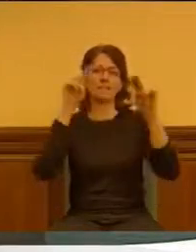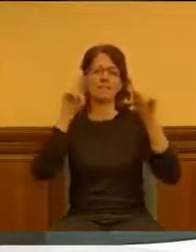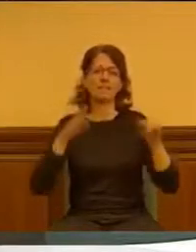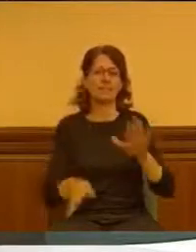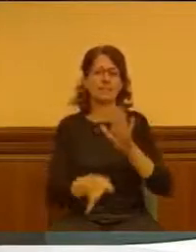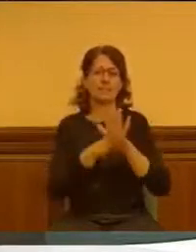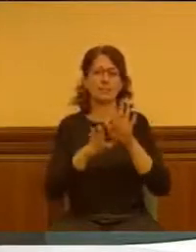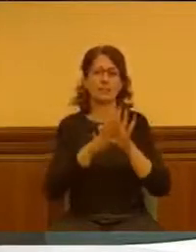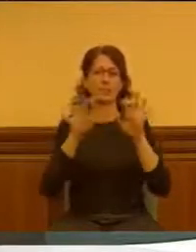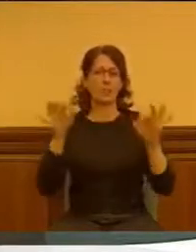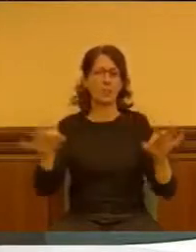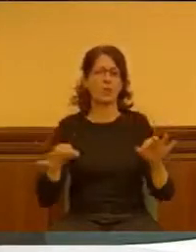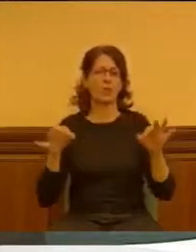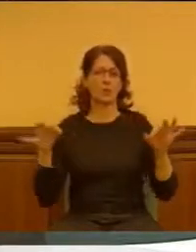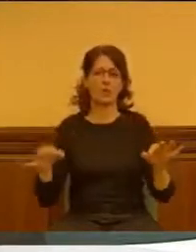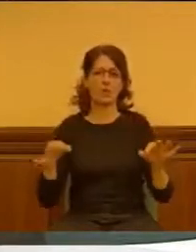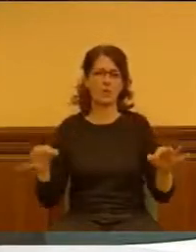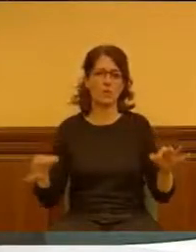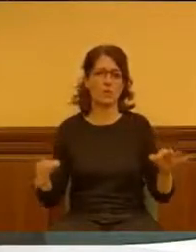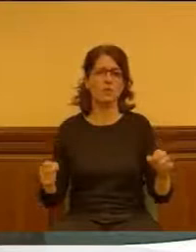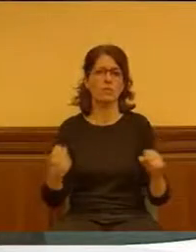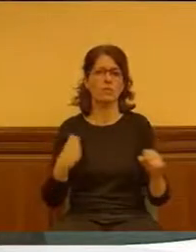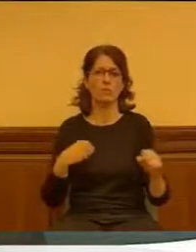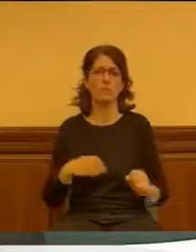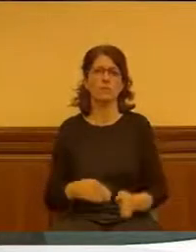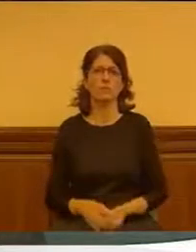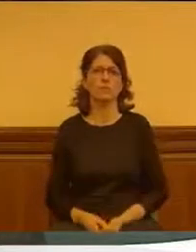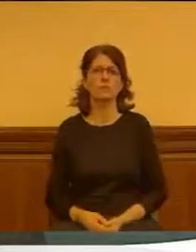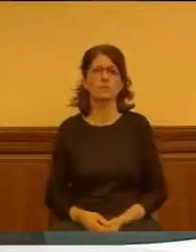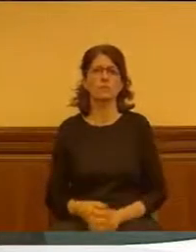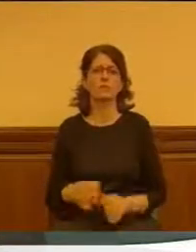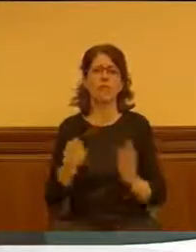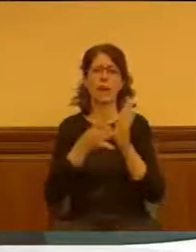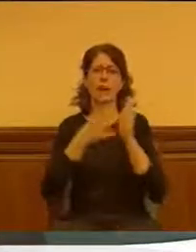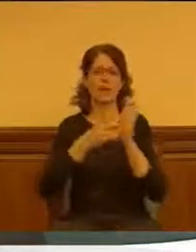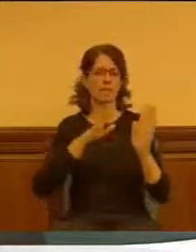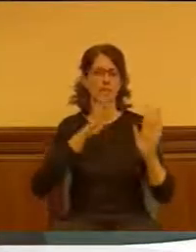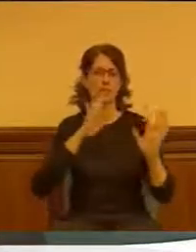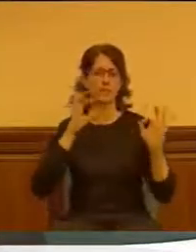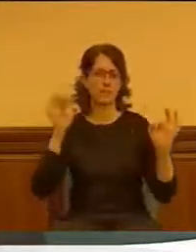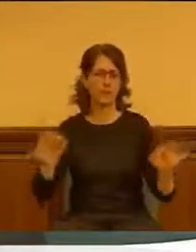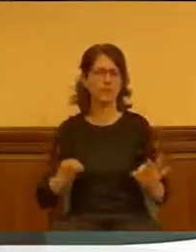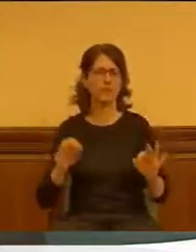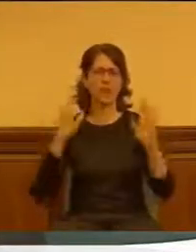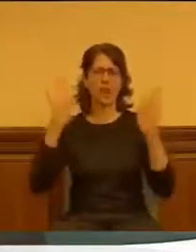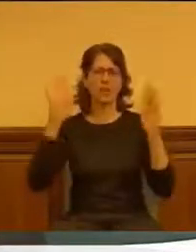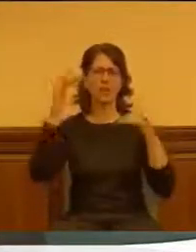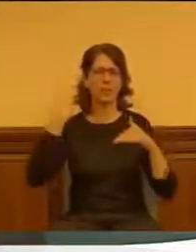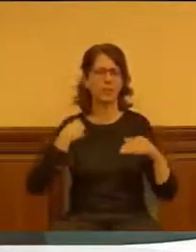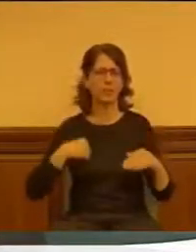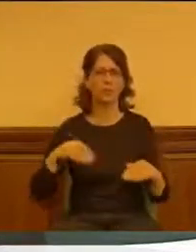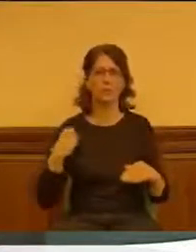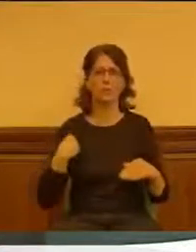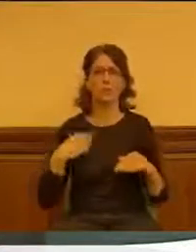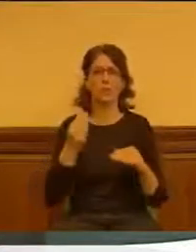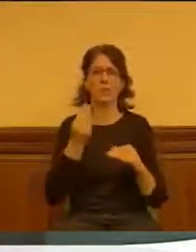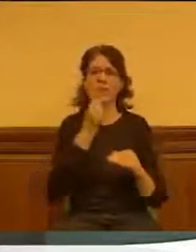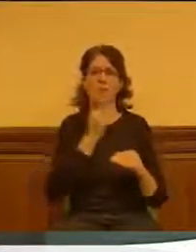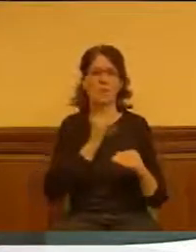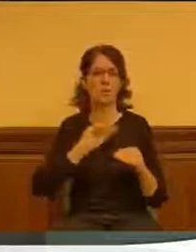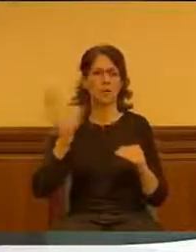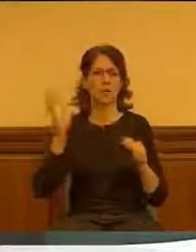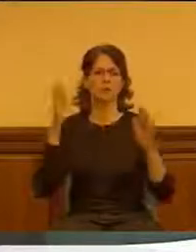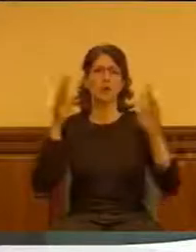misma absolutamente, la misma, con la misma calidad, la misma atención, la misma buenísima atención a los